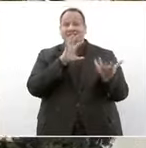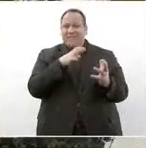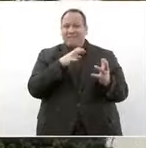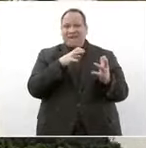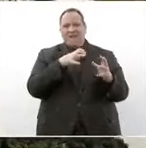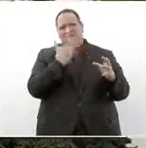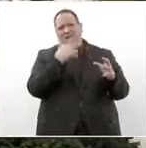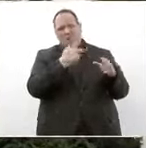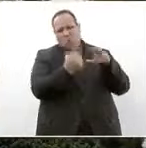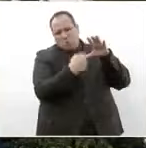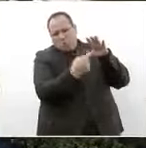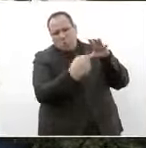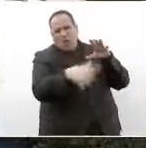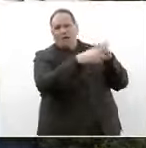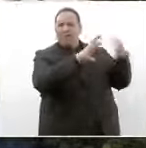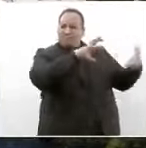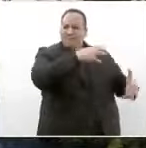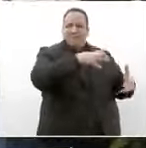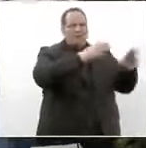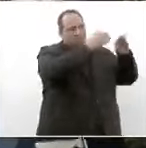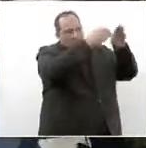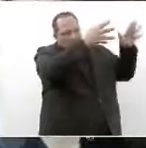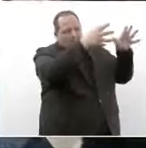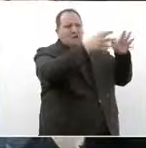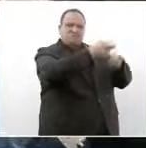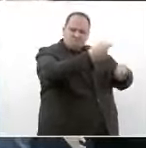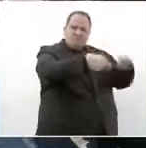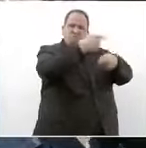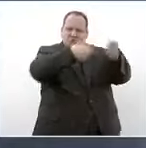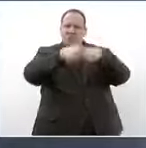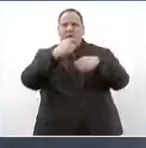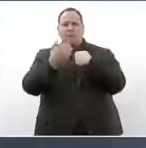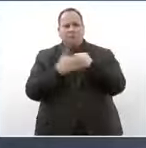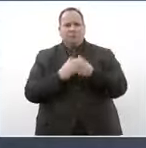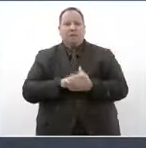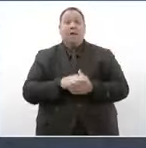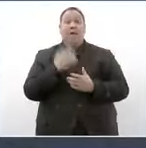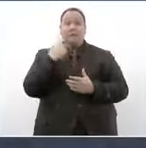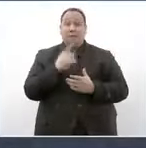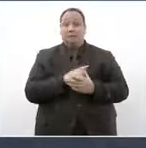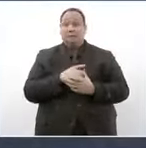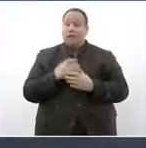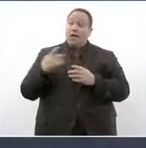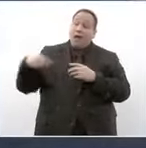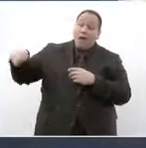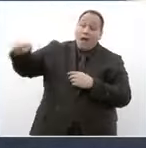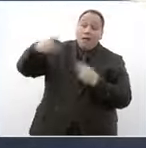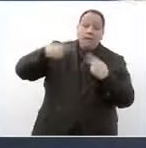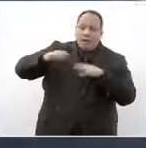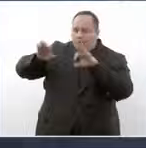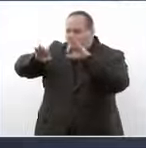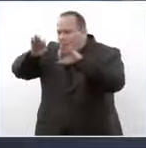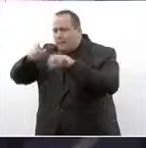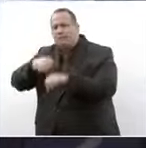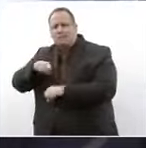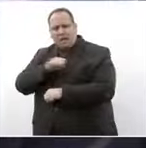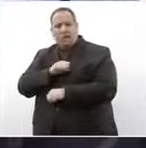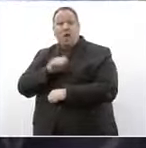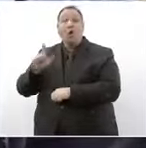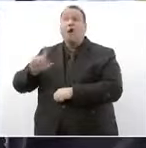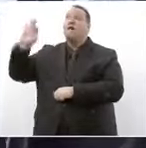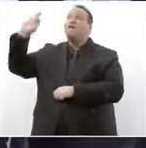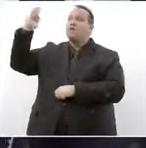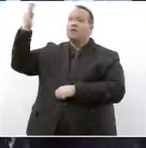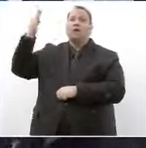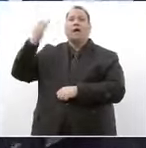lavadoras y centrífugas del área de lavandería y ropería para mejorar la asistencia de salud en el estado el